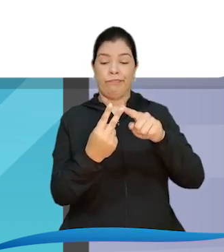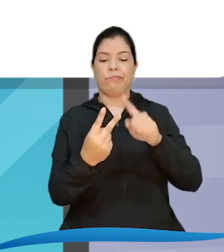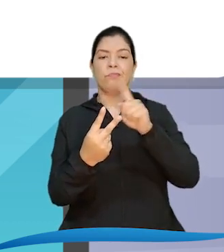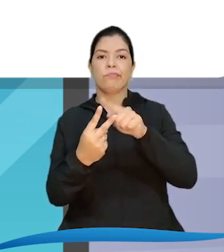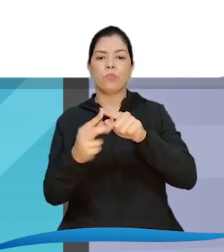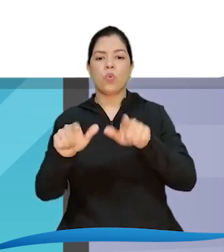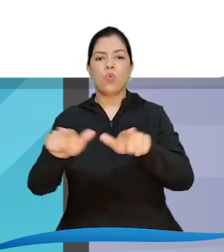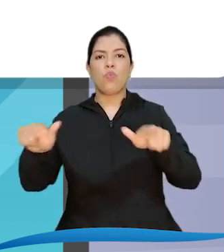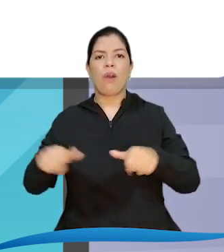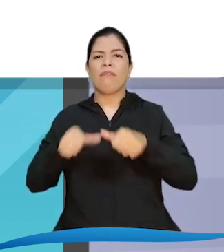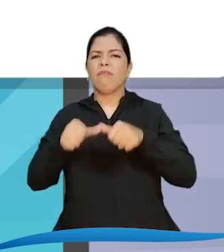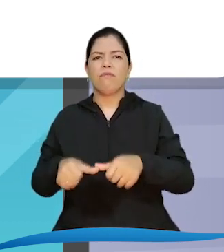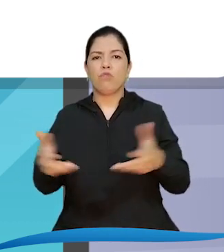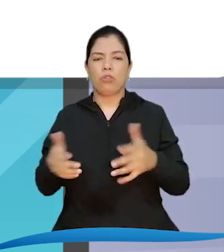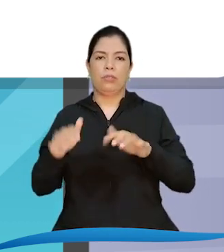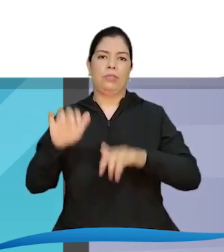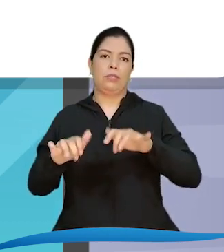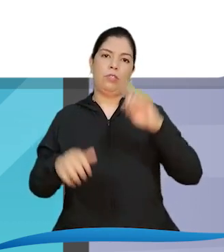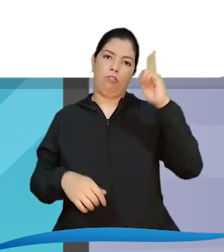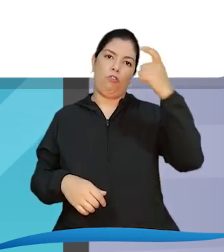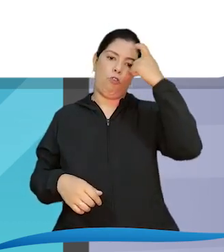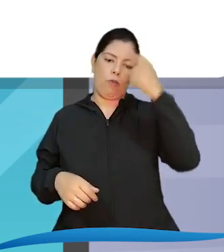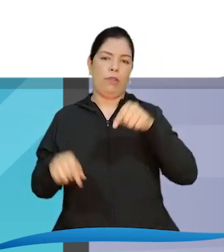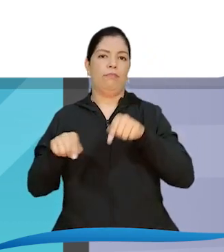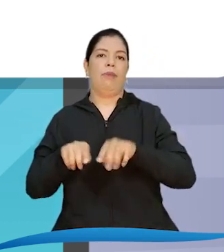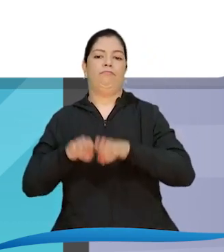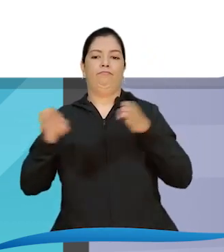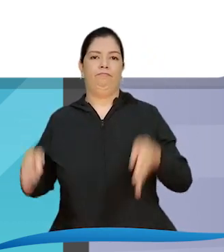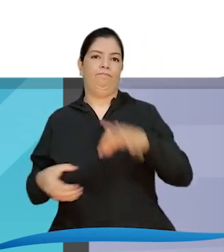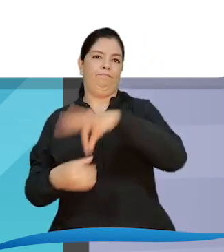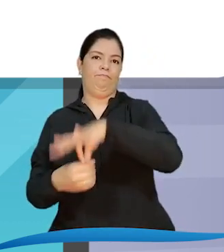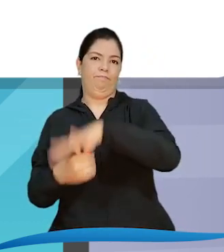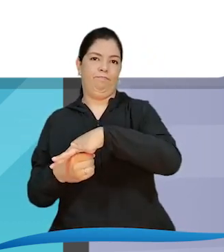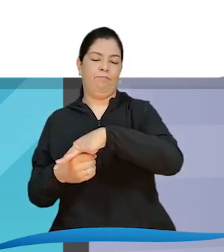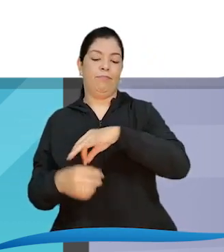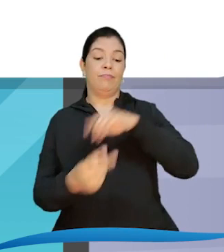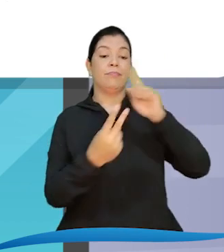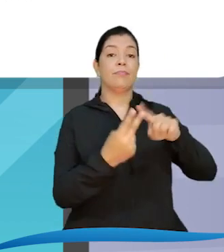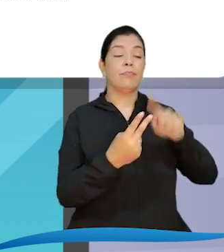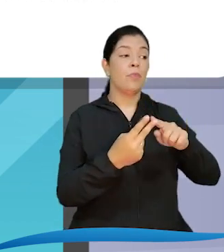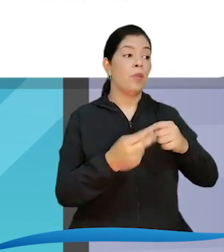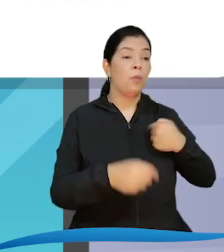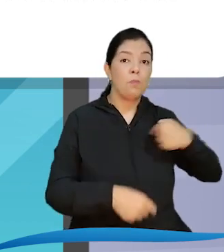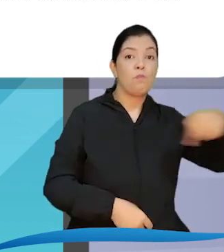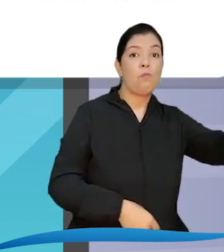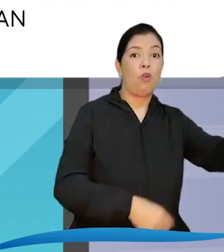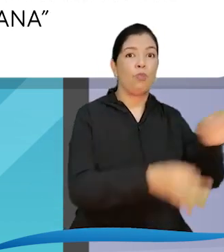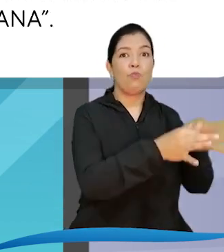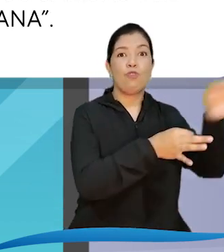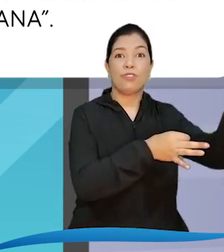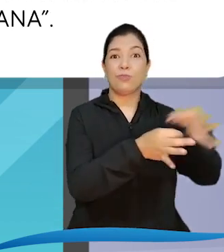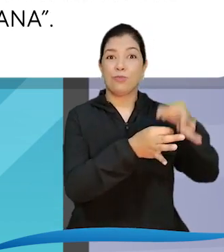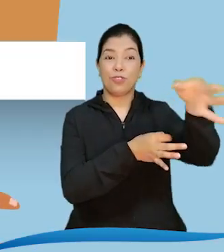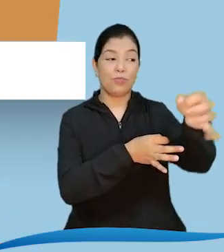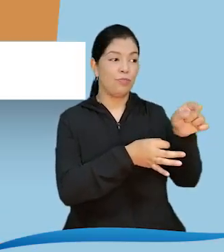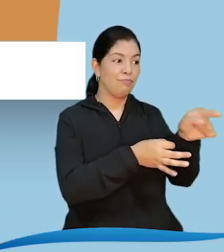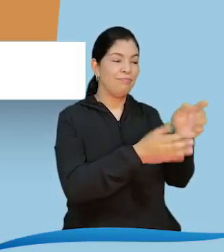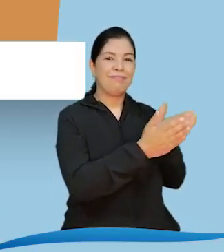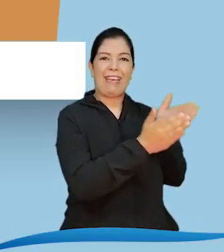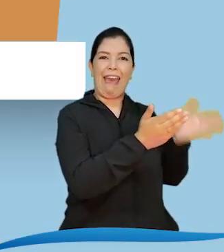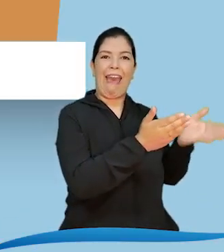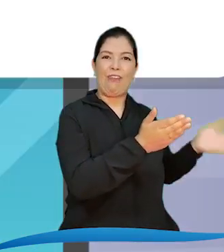oficina de la Secretaría de Gobierno y el puesto móvil se trasladará a los corregimientos Canoas y La Iguana